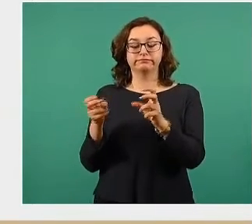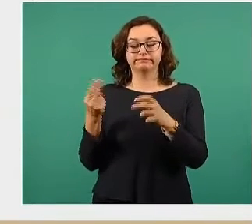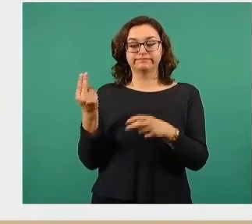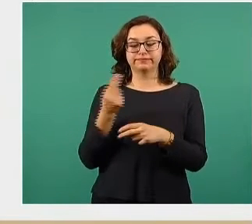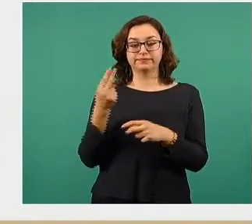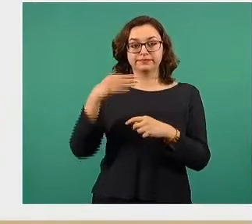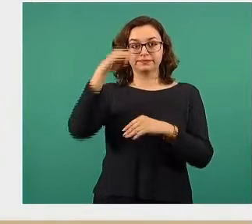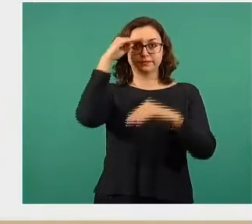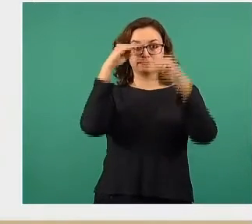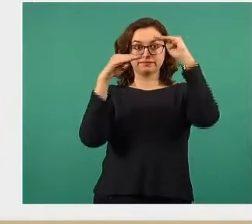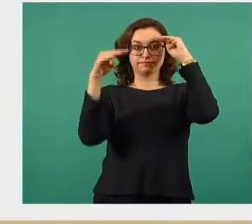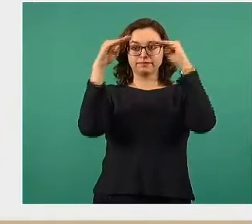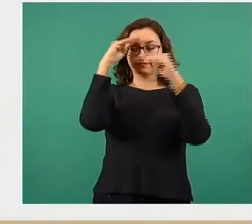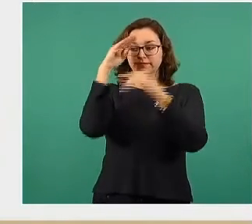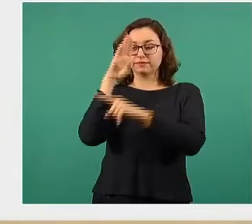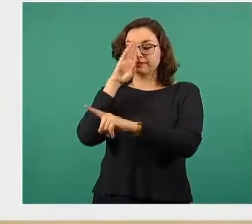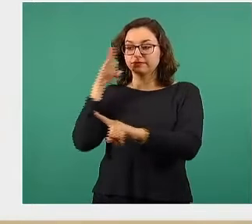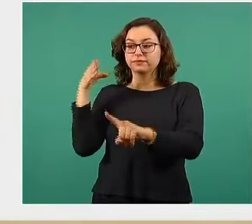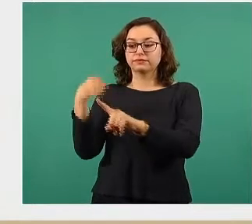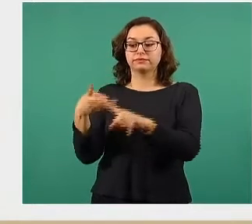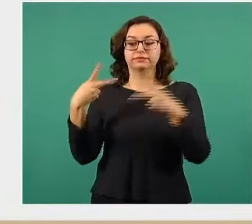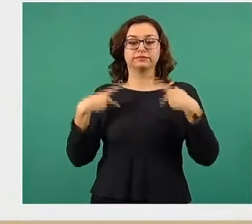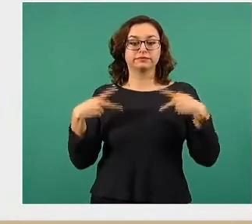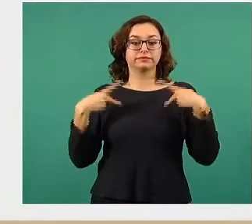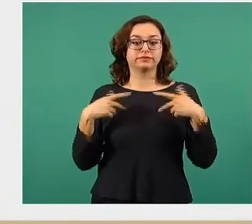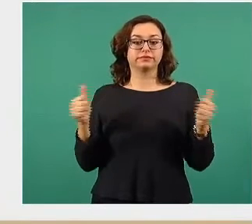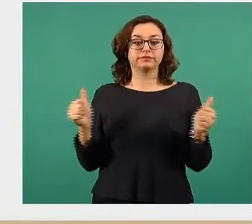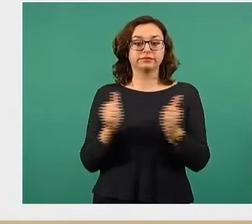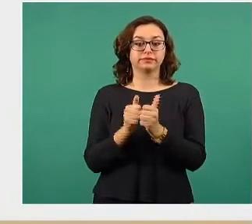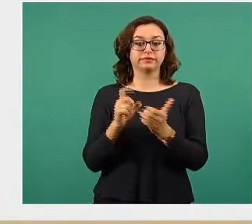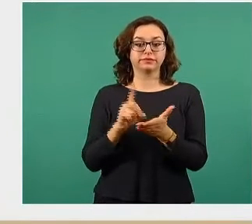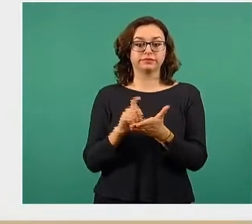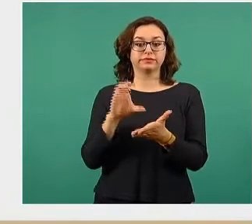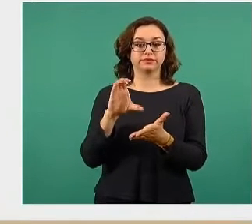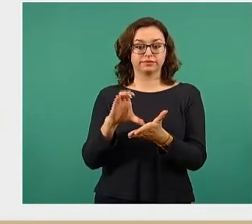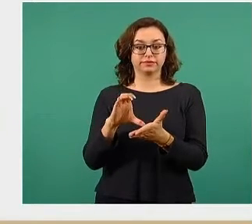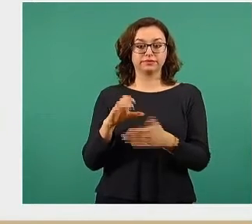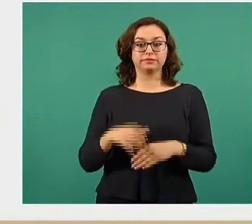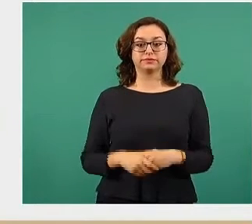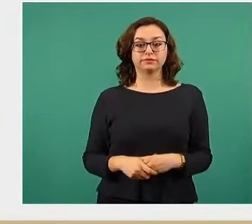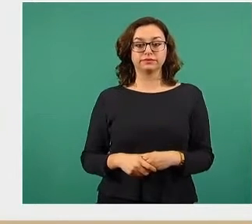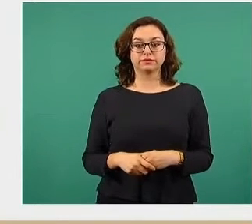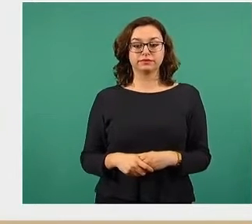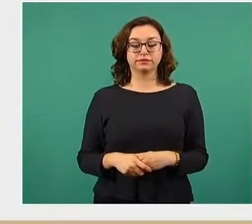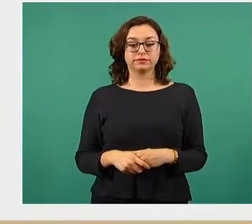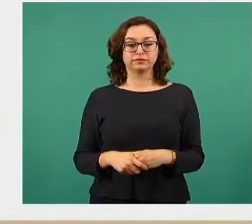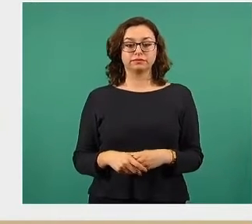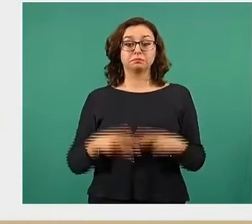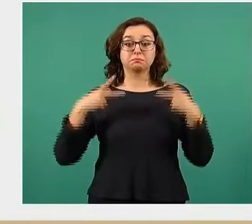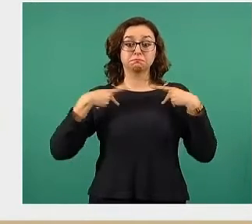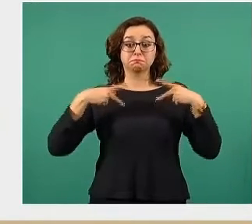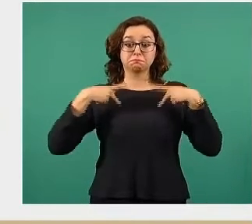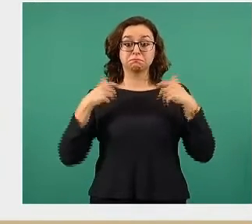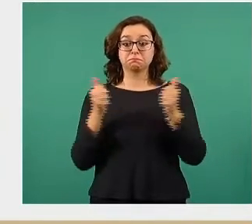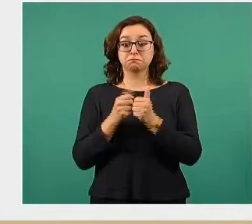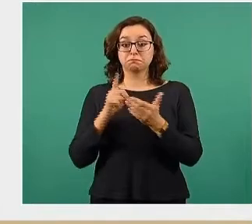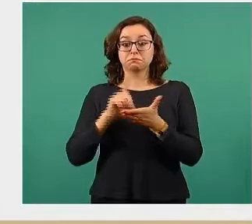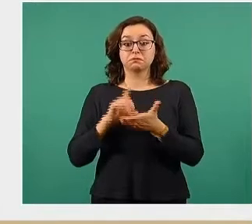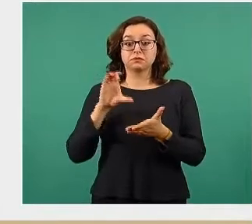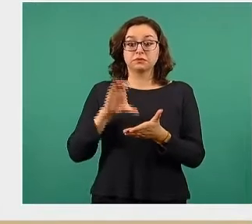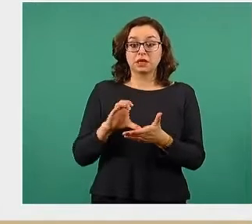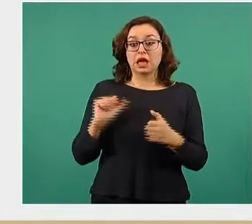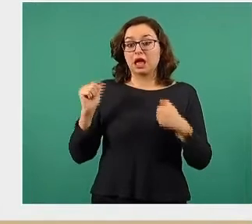análisis específico de las personas con discapacidad. Estas personas con discapacidad son aquellas que presentan alguna